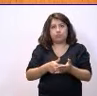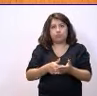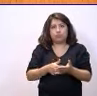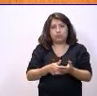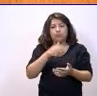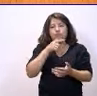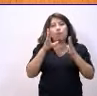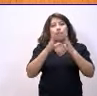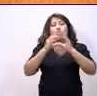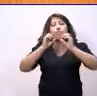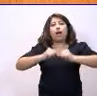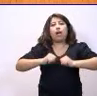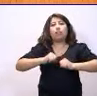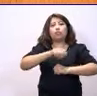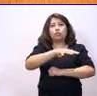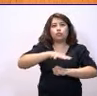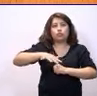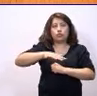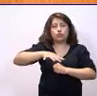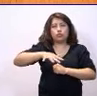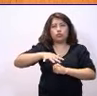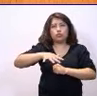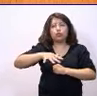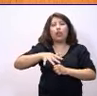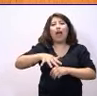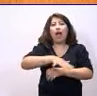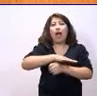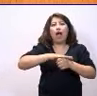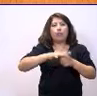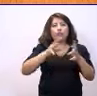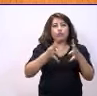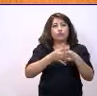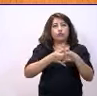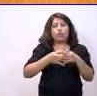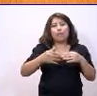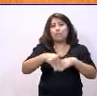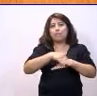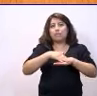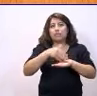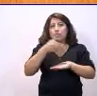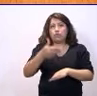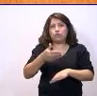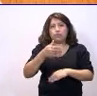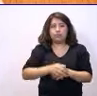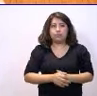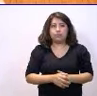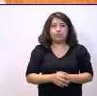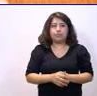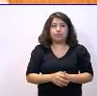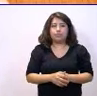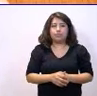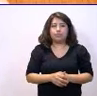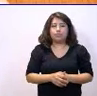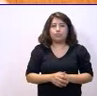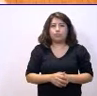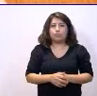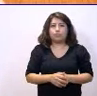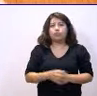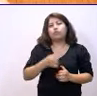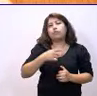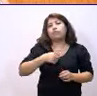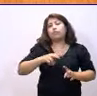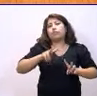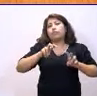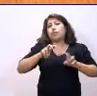de región, desde luego, el ámbito de las infraestructuras es básico y fundamental. Mire, no me he colado en absoluto con que